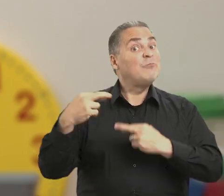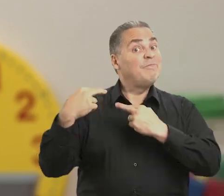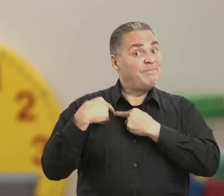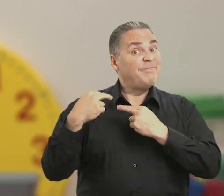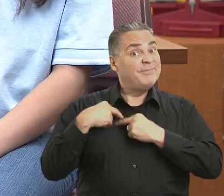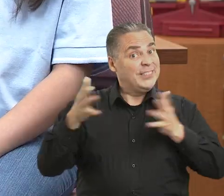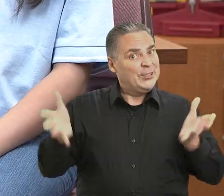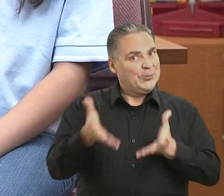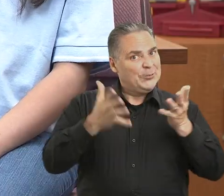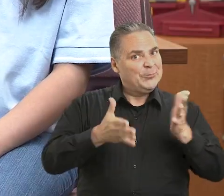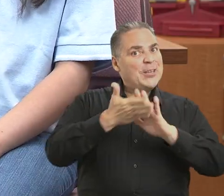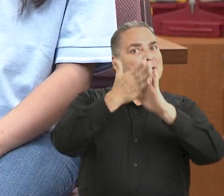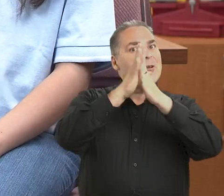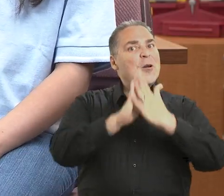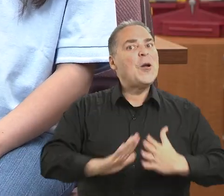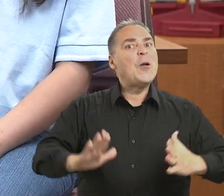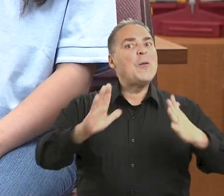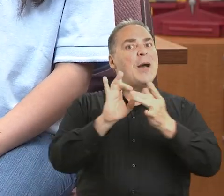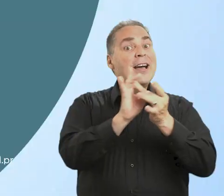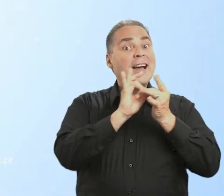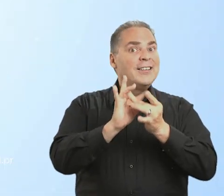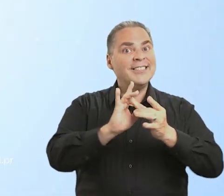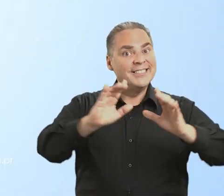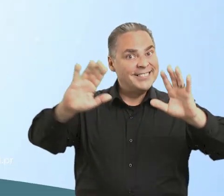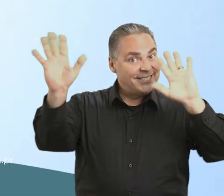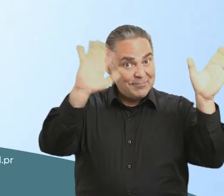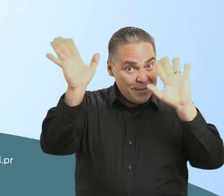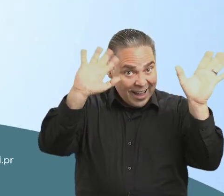convivencia. Gracias por acompañarnos.